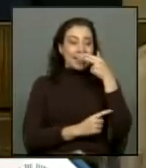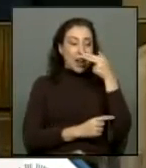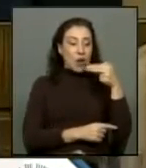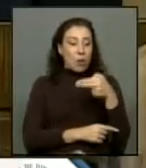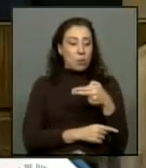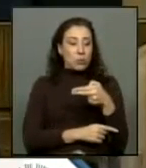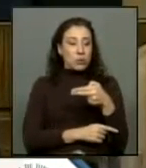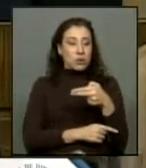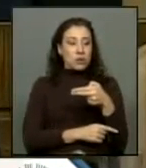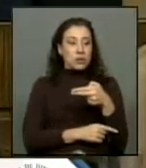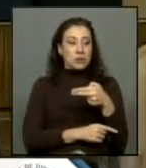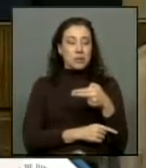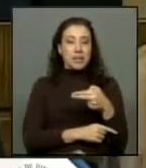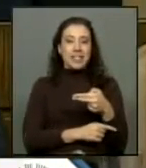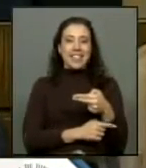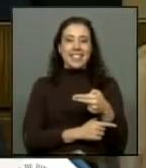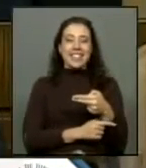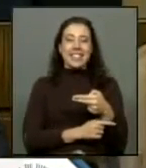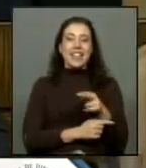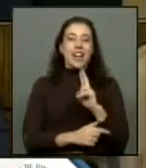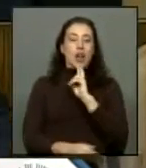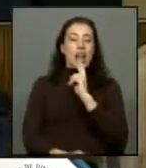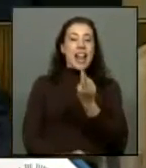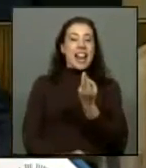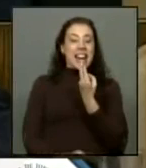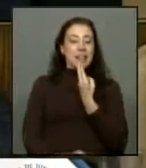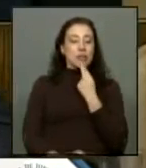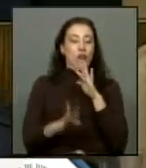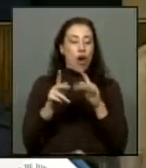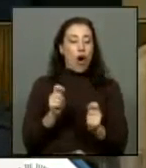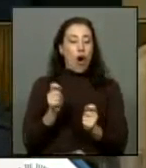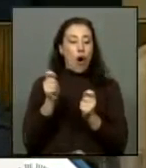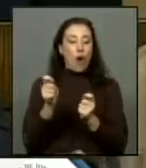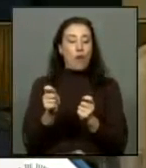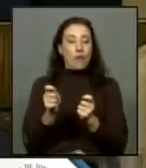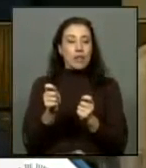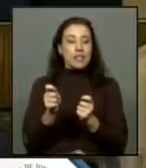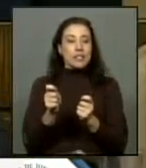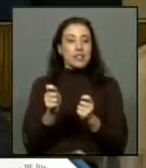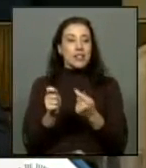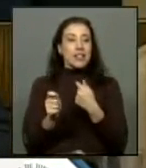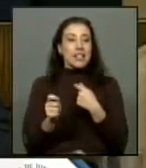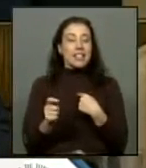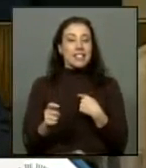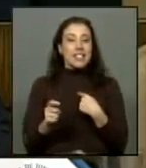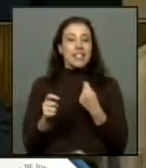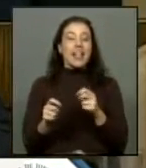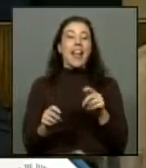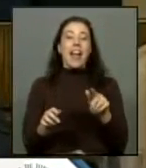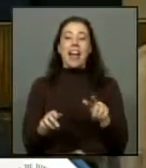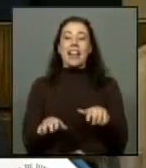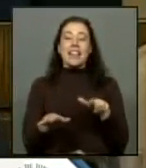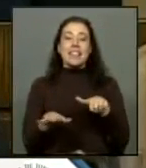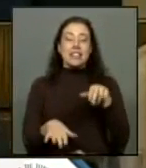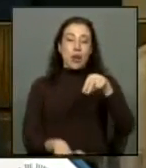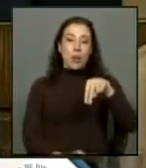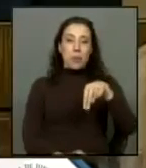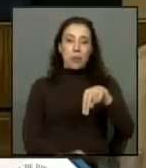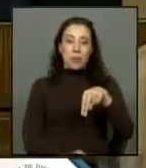se dignó responder un oficio que yo habíamos enviado el día 18 de junio.